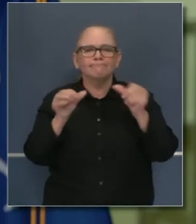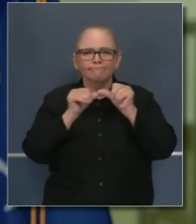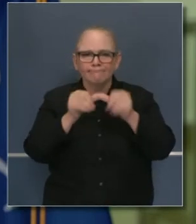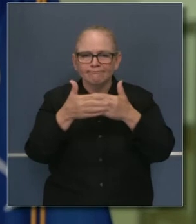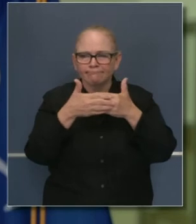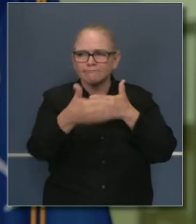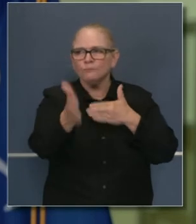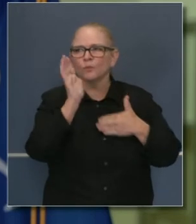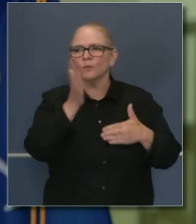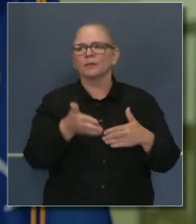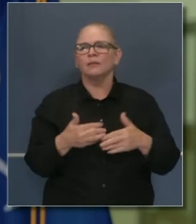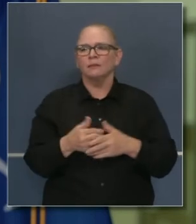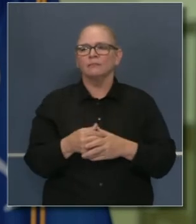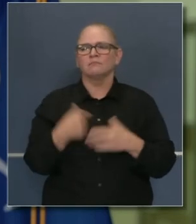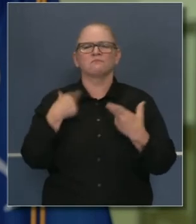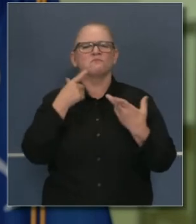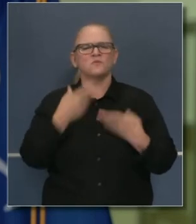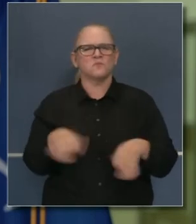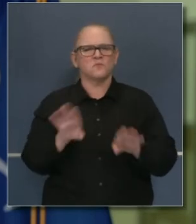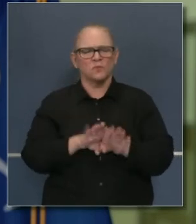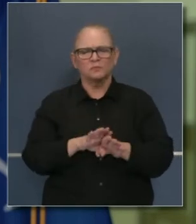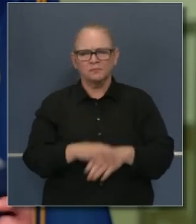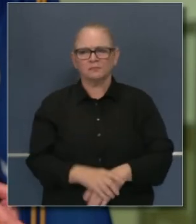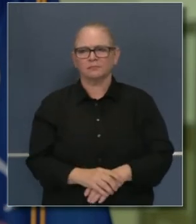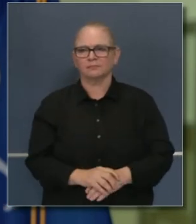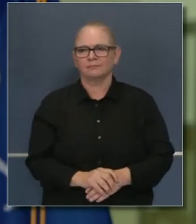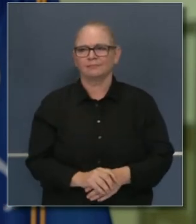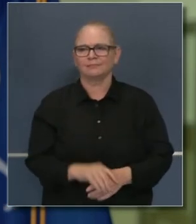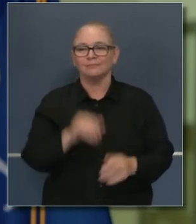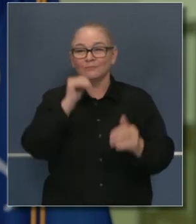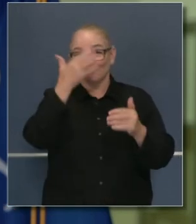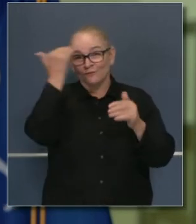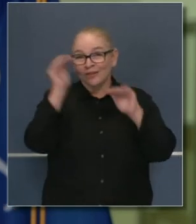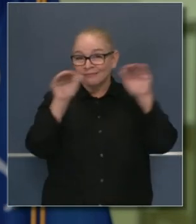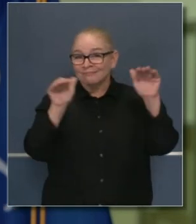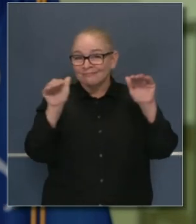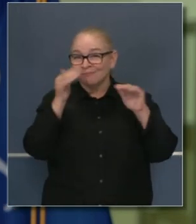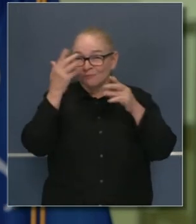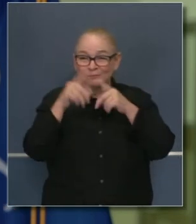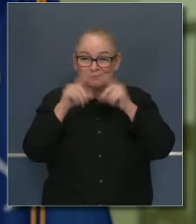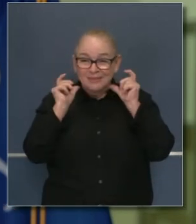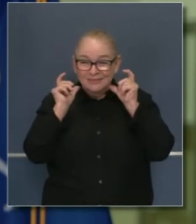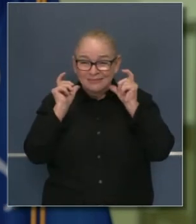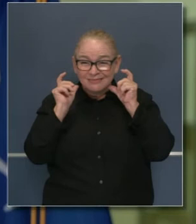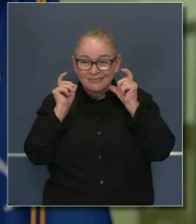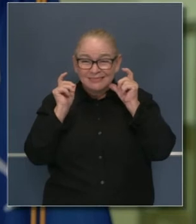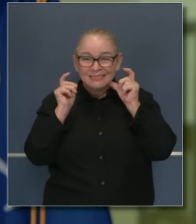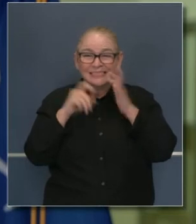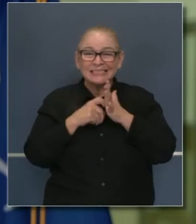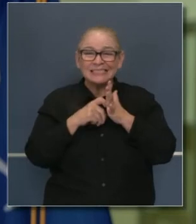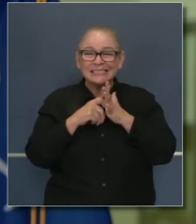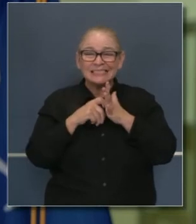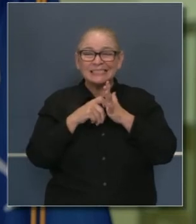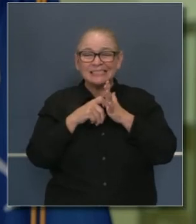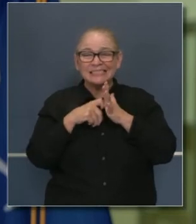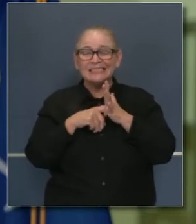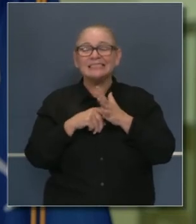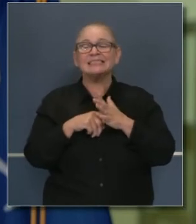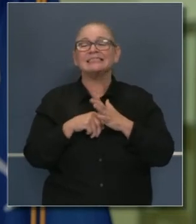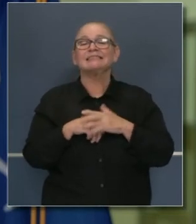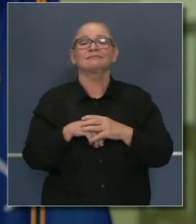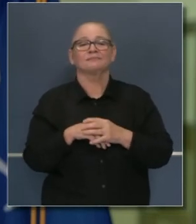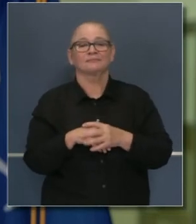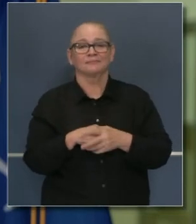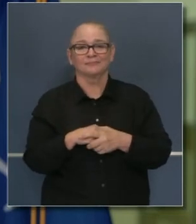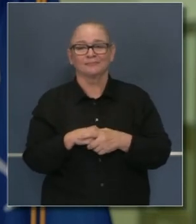Solamente quiero cerrar ahora recordándoles, no solamente que se pongan su mascarilla, que es fundamental, pero también en cuanto a estas